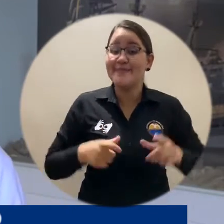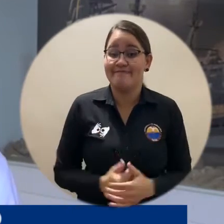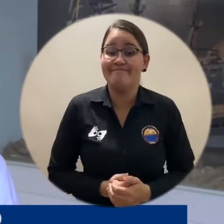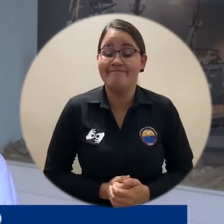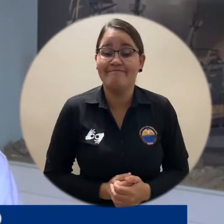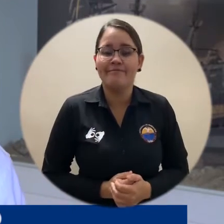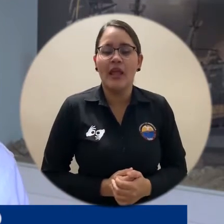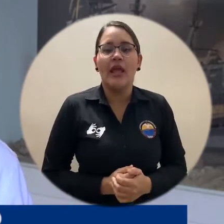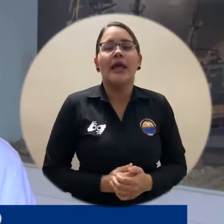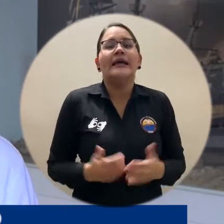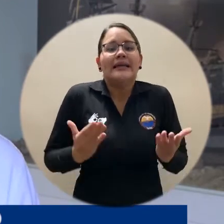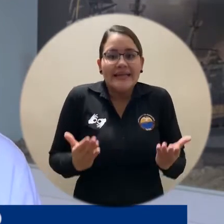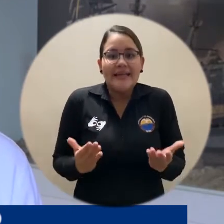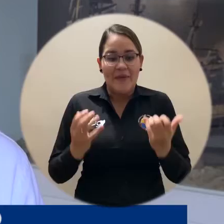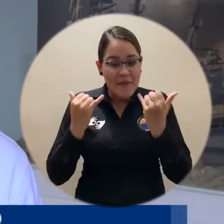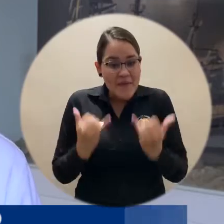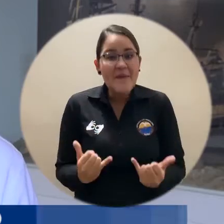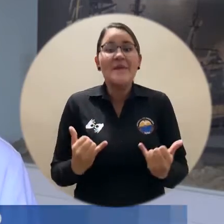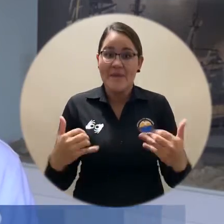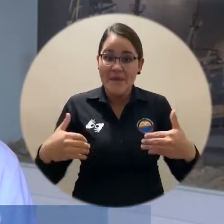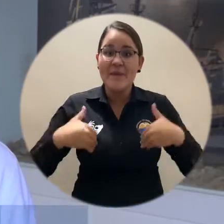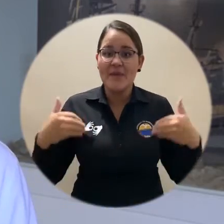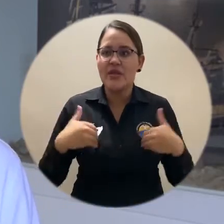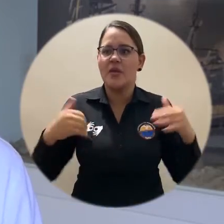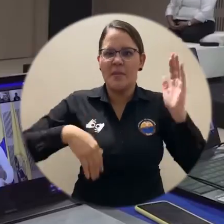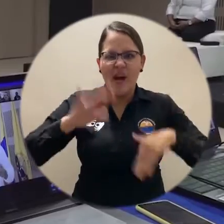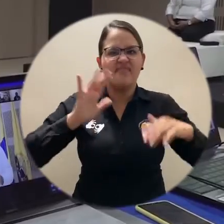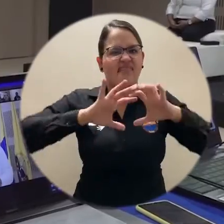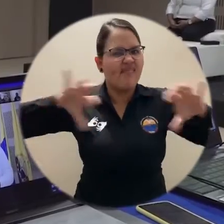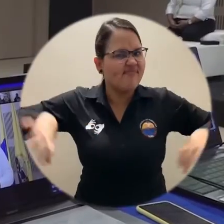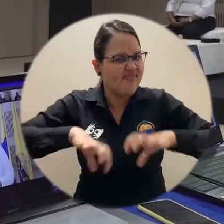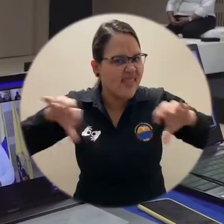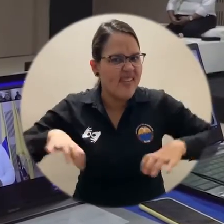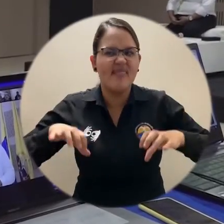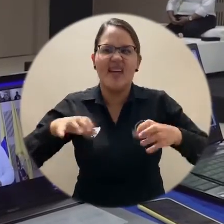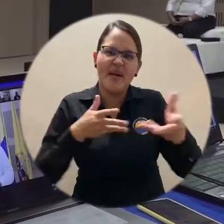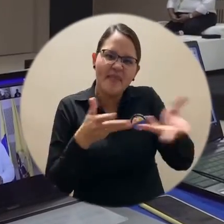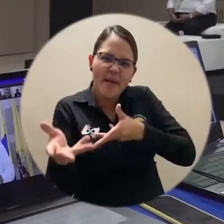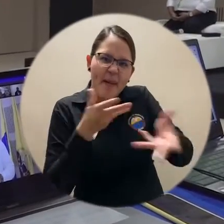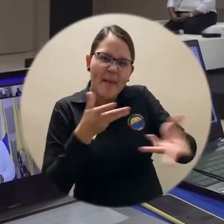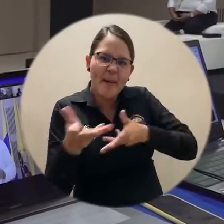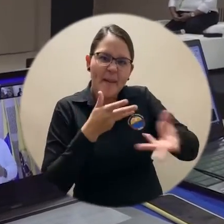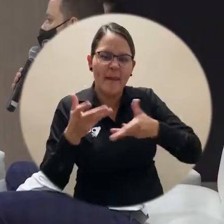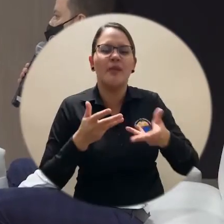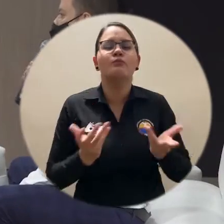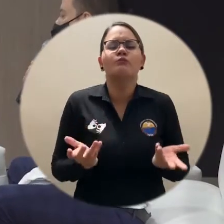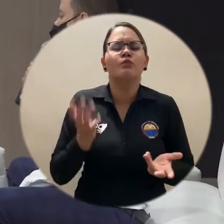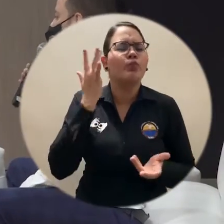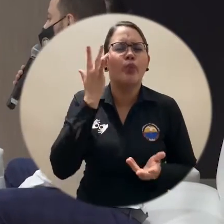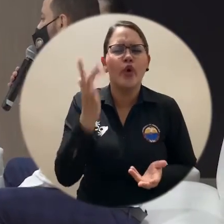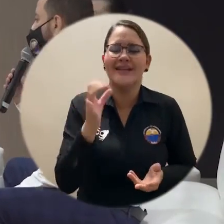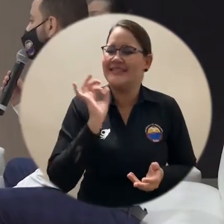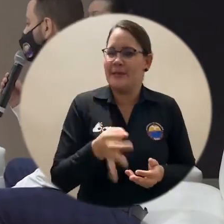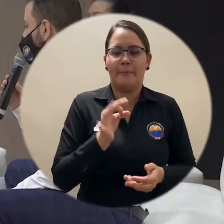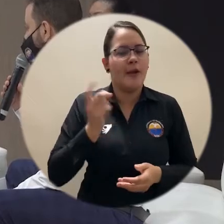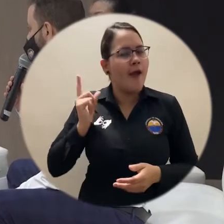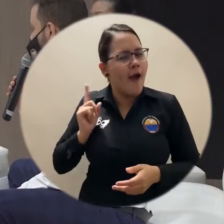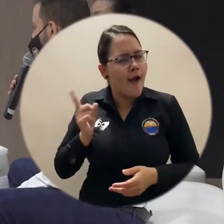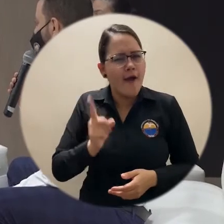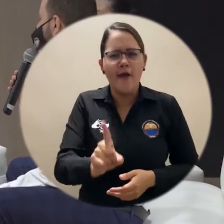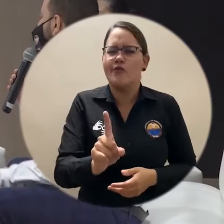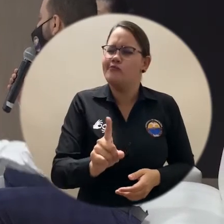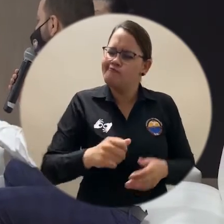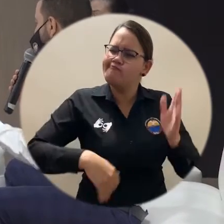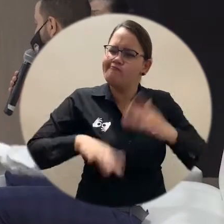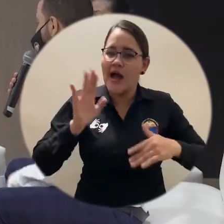lo hemos acompañado de diferentes actividades porque desde hace años hemos buscado eso, que el graduado,